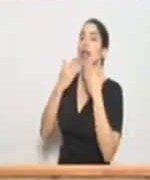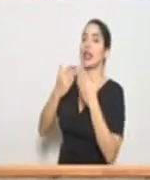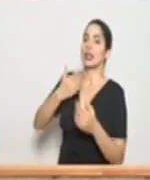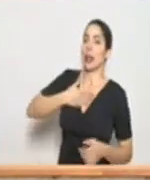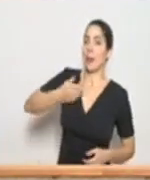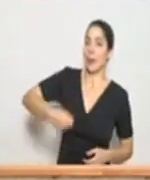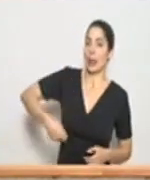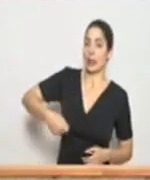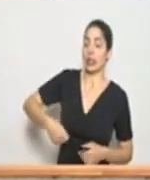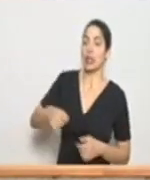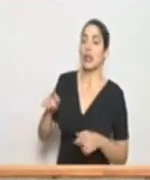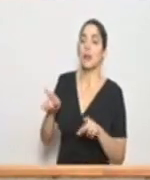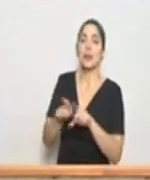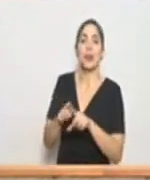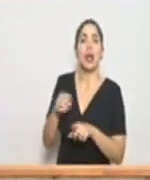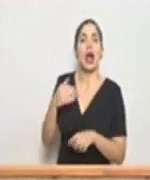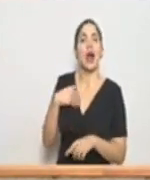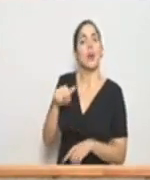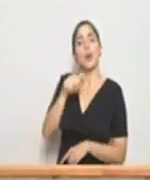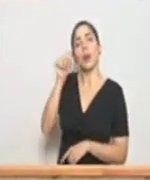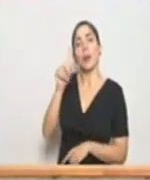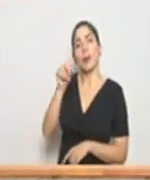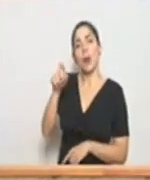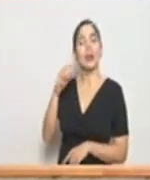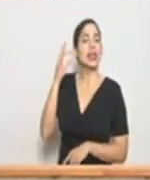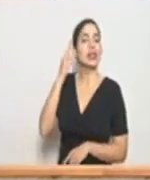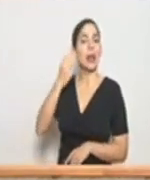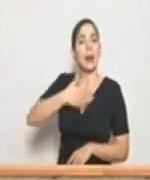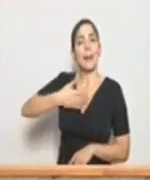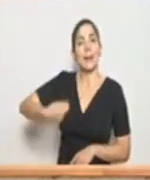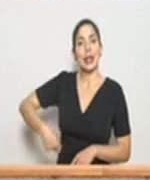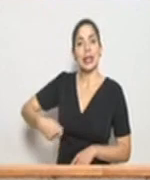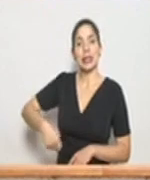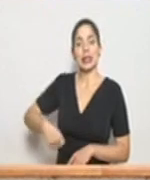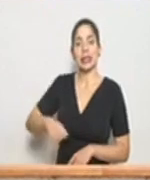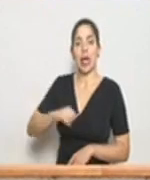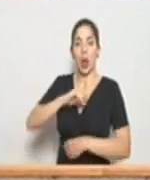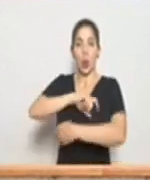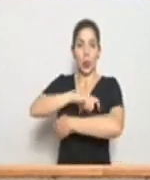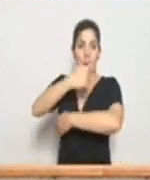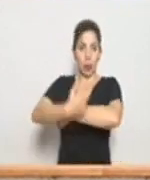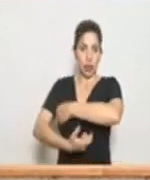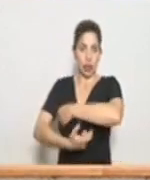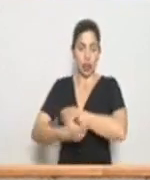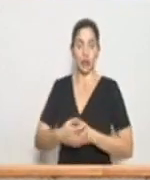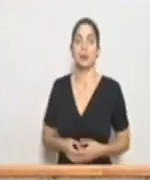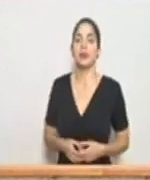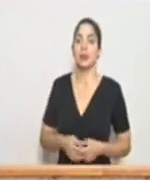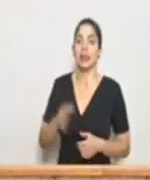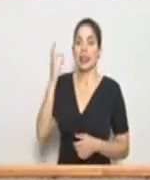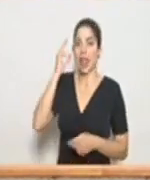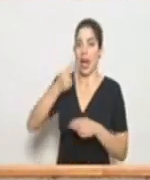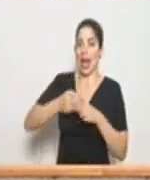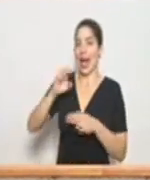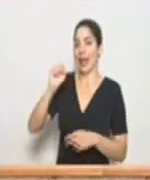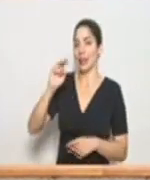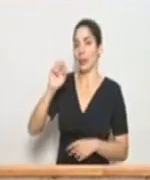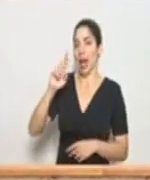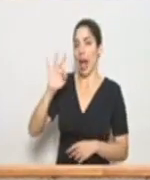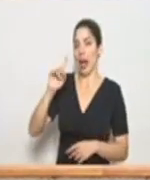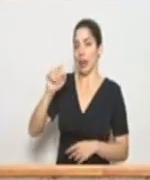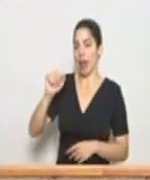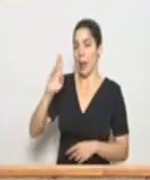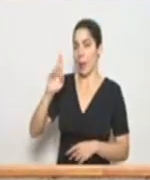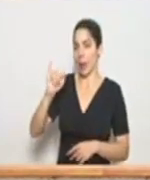presidente ejecutivo tengo una consulta para la señora presidenta ejecutiva de la junta de protección social la señora esmeralda brito